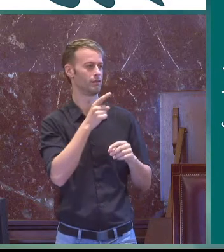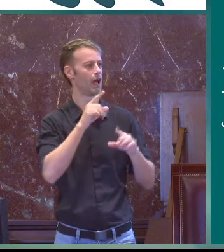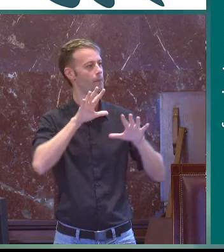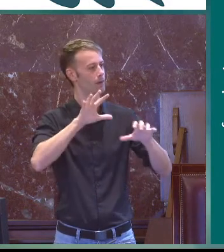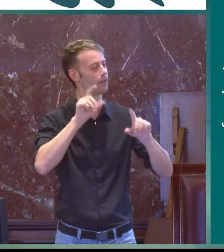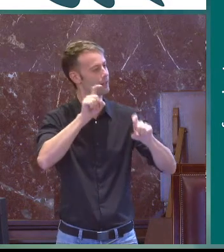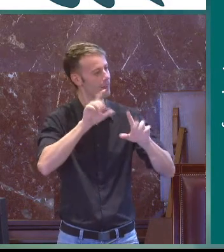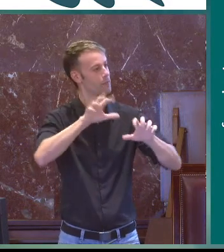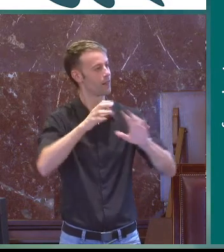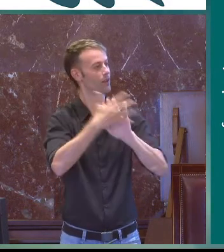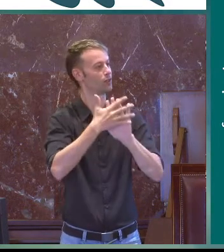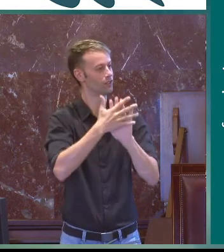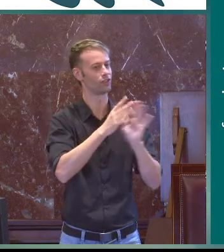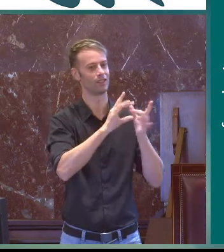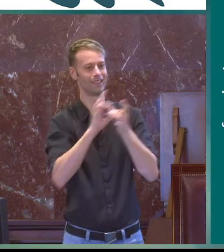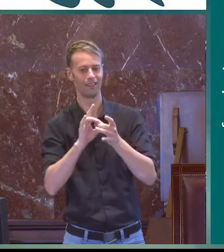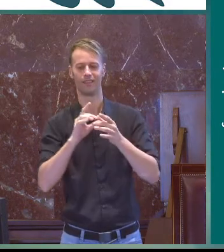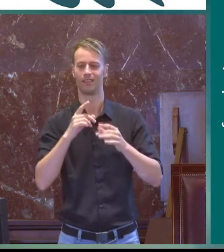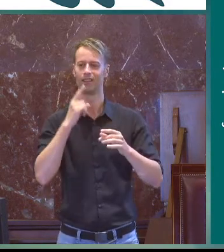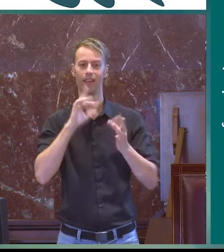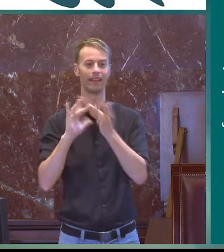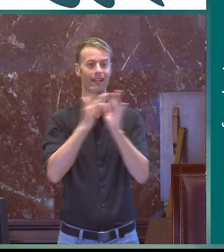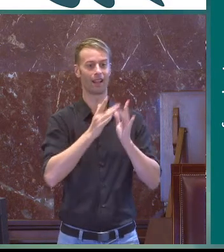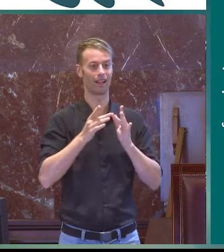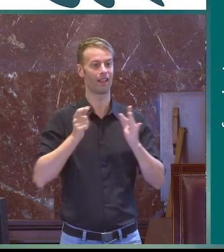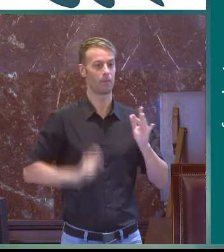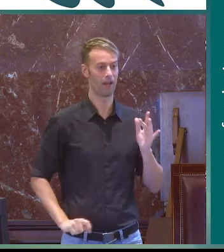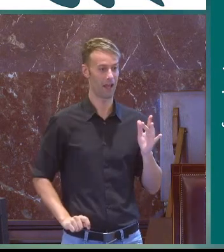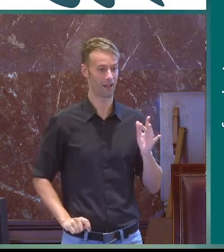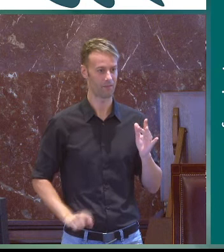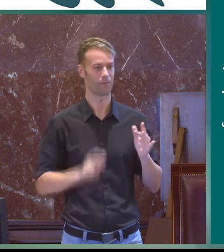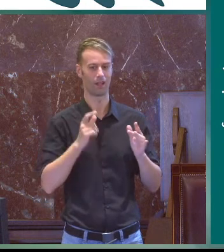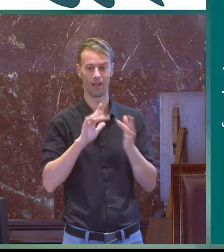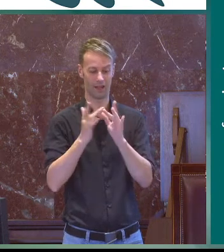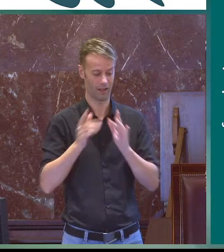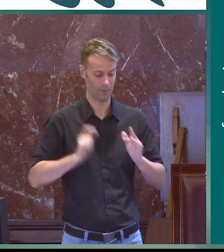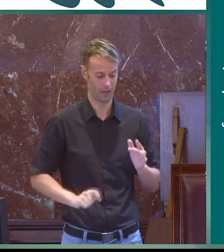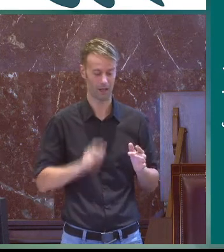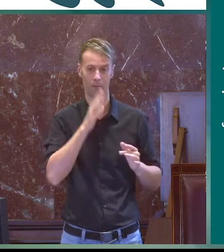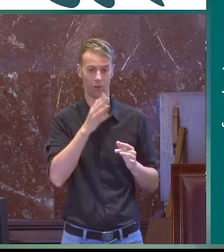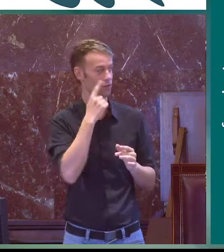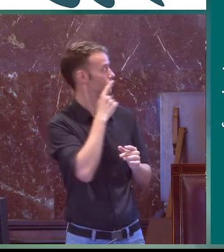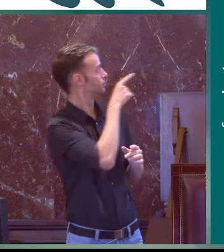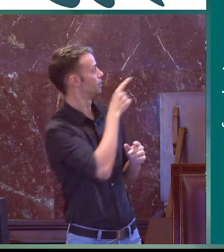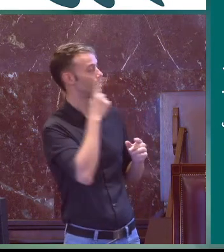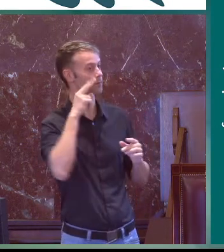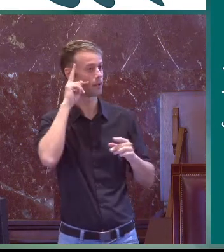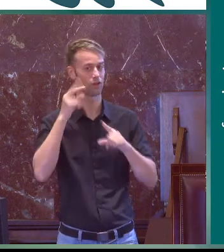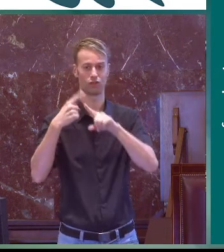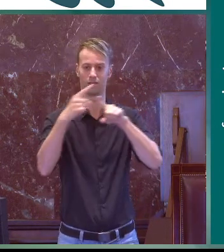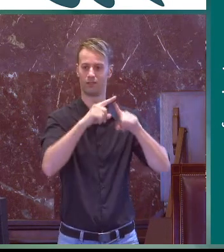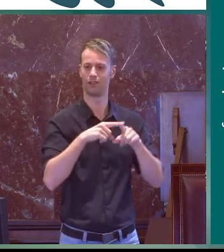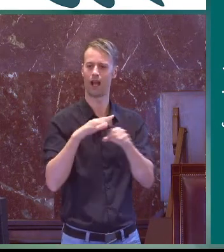En la primera parte del título decía enseñanza y aprendizaje de la lengua de signos, de una forma, un punto de vista, una perspectiva